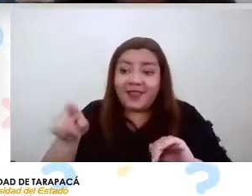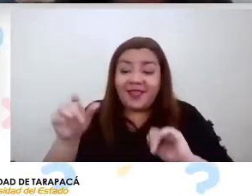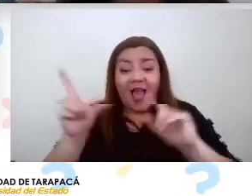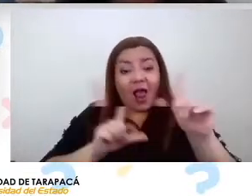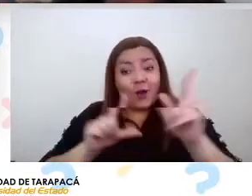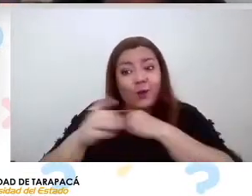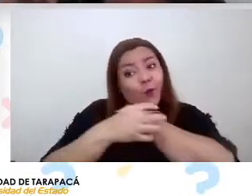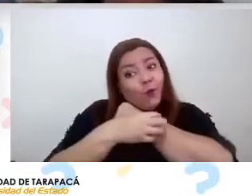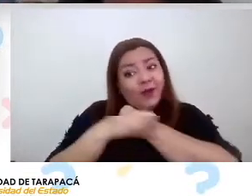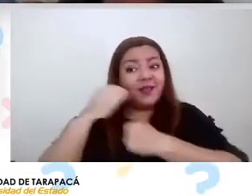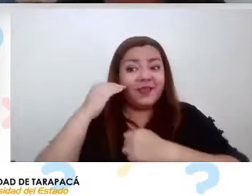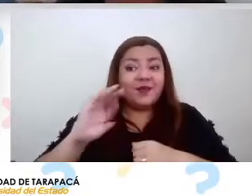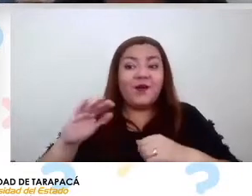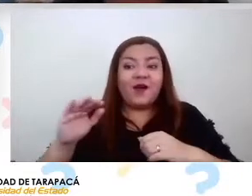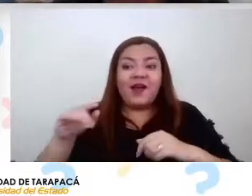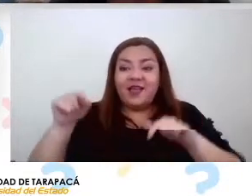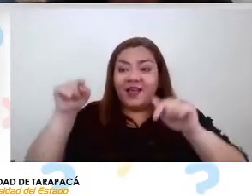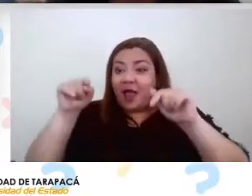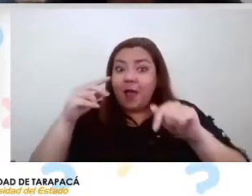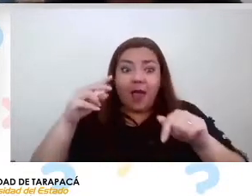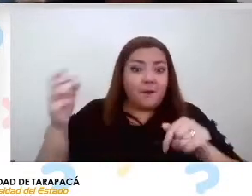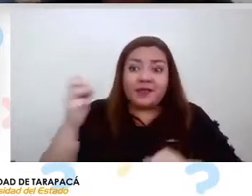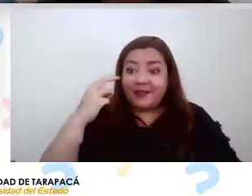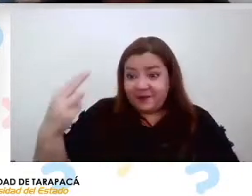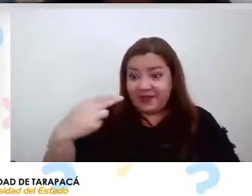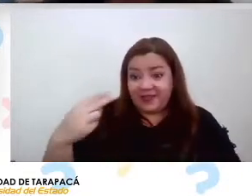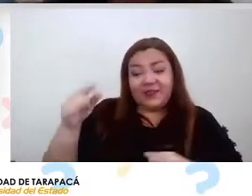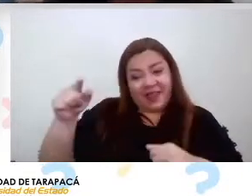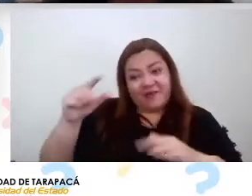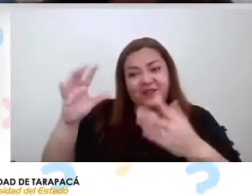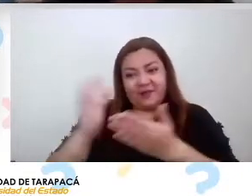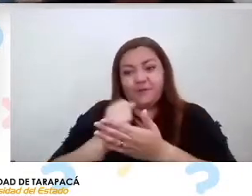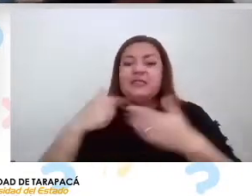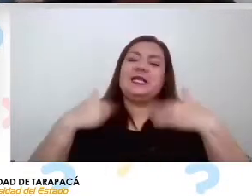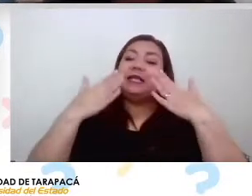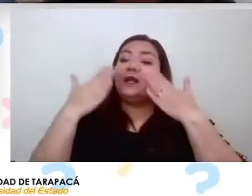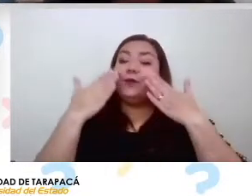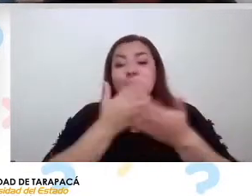región que ya han venido a verlo de atrapanieblas así que muchos saludos también para ellos